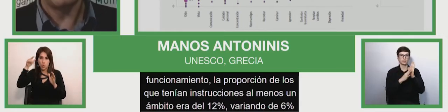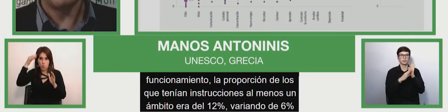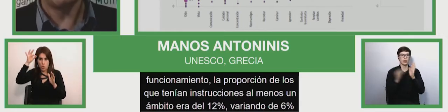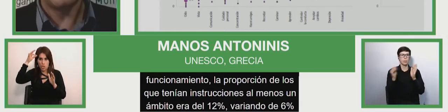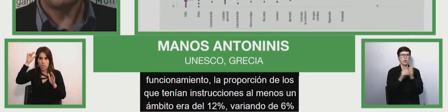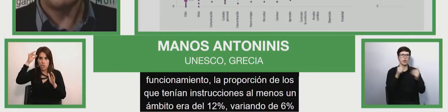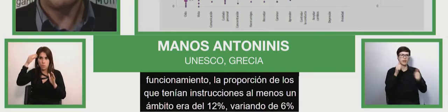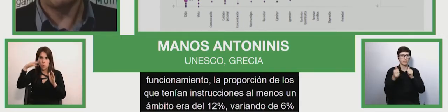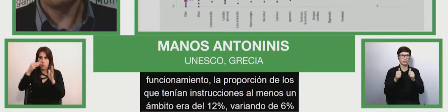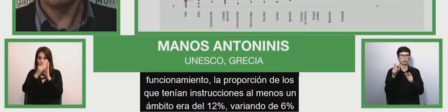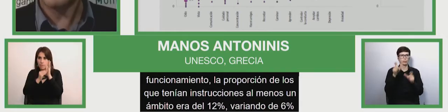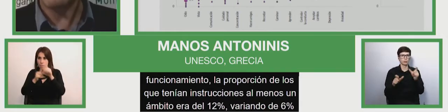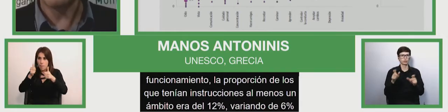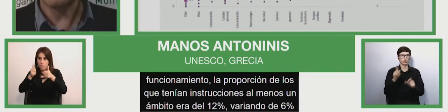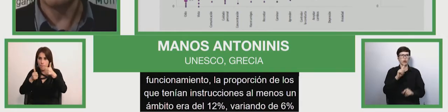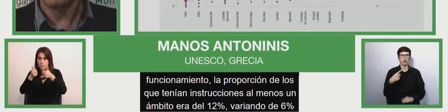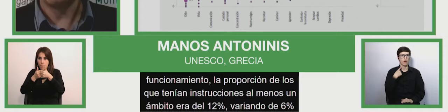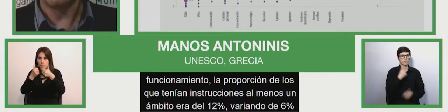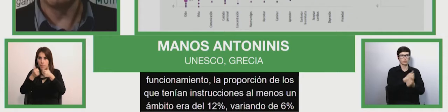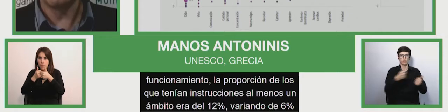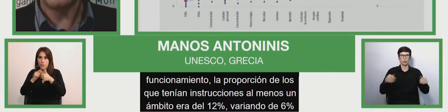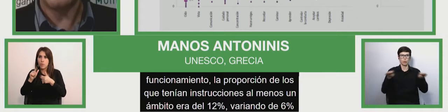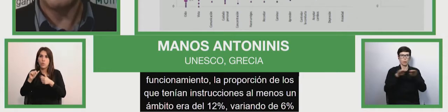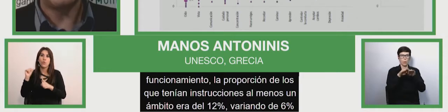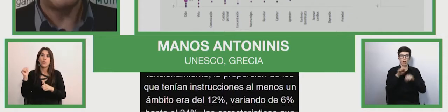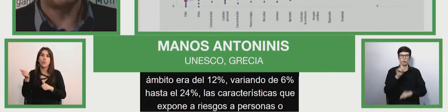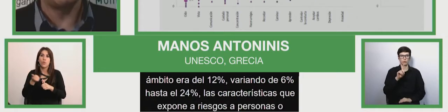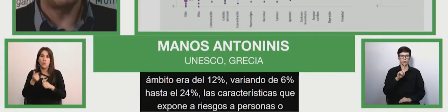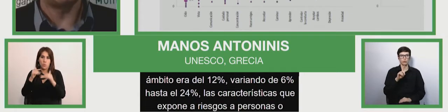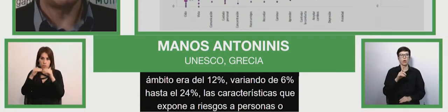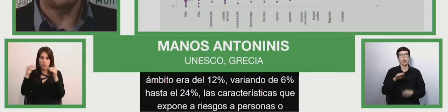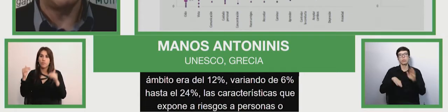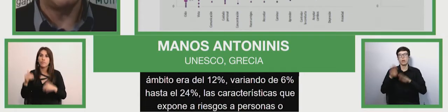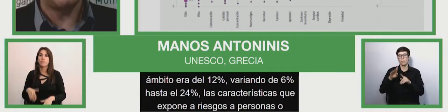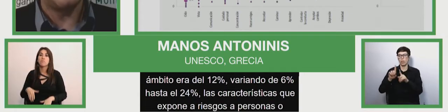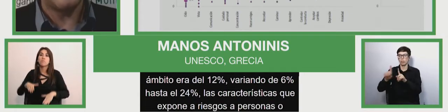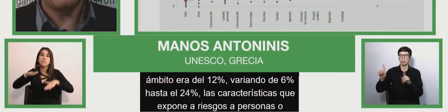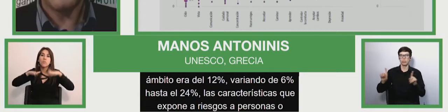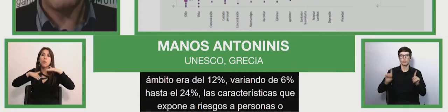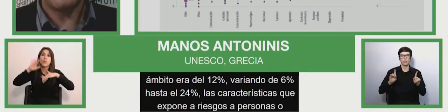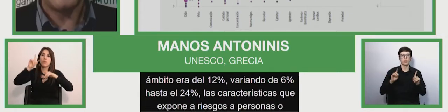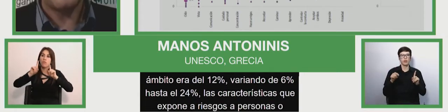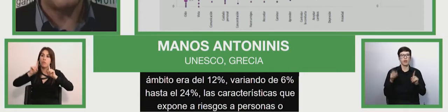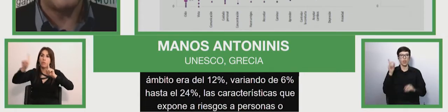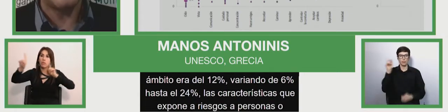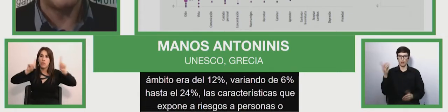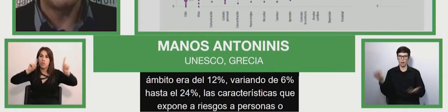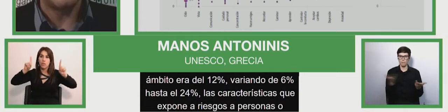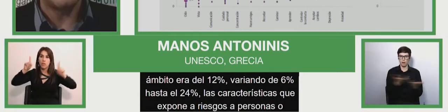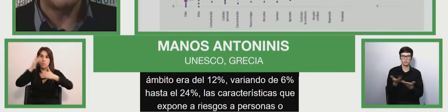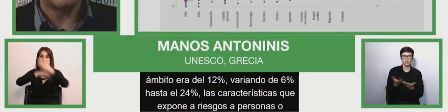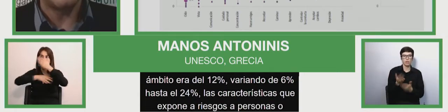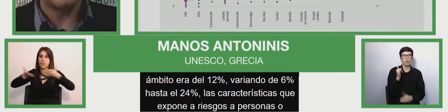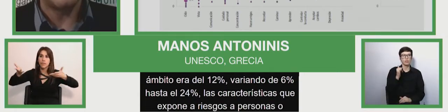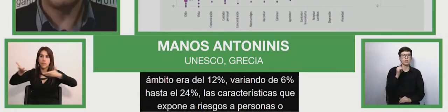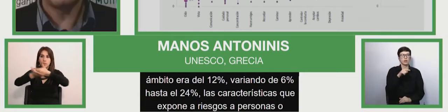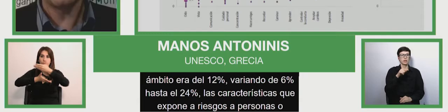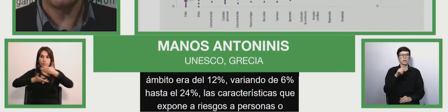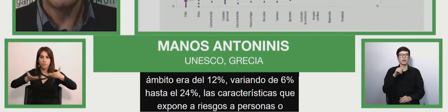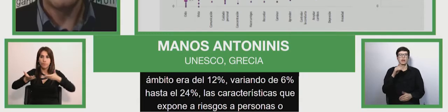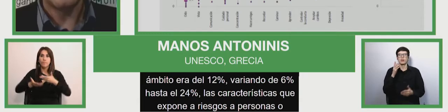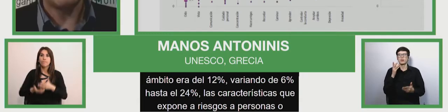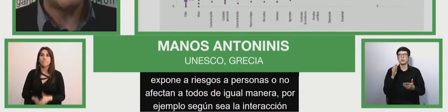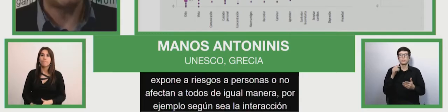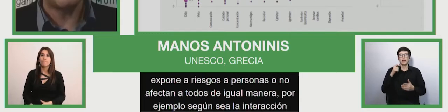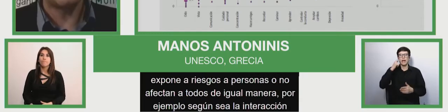todos de igual manera. Por ejemplo, según sea la interacción entre la discapacidad y la raza, la clase y el